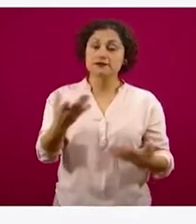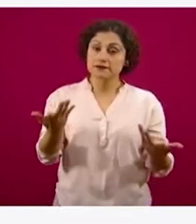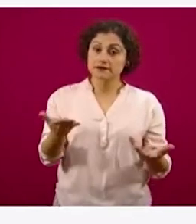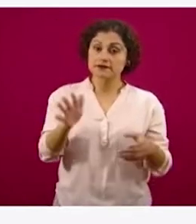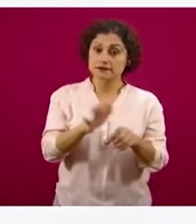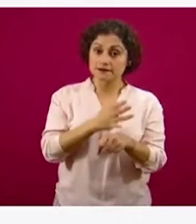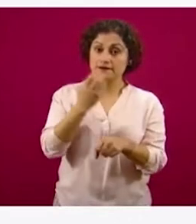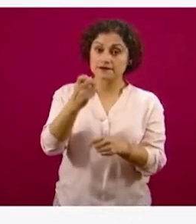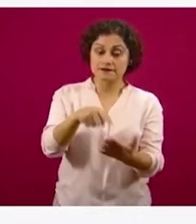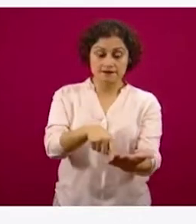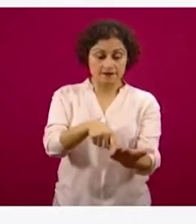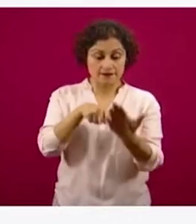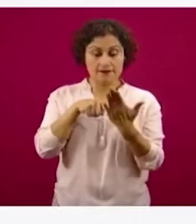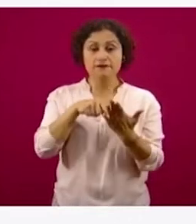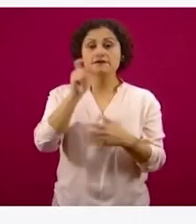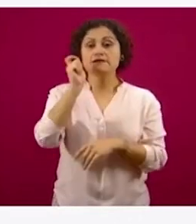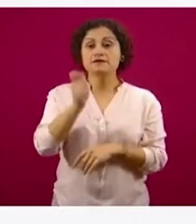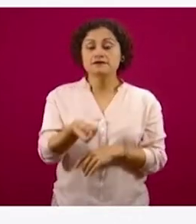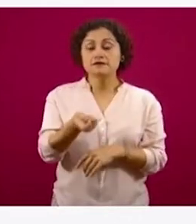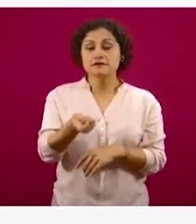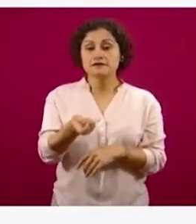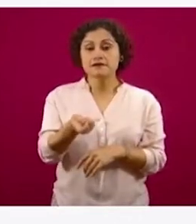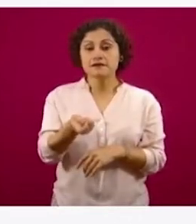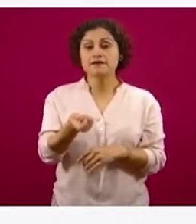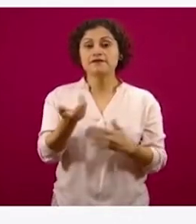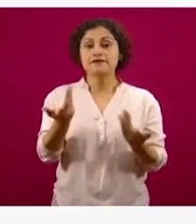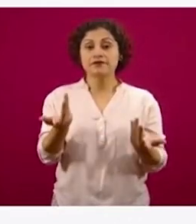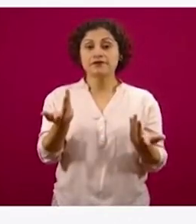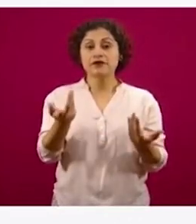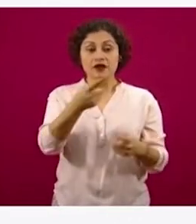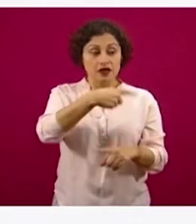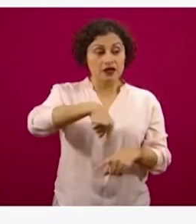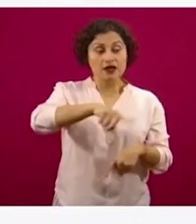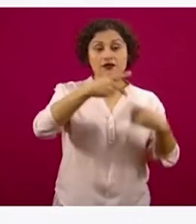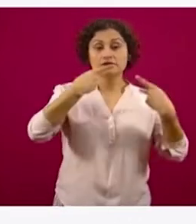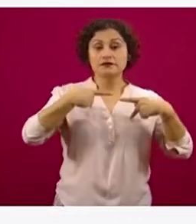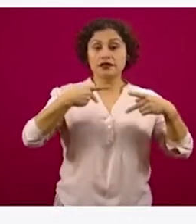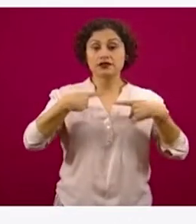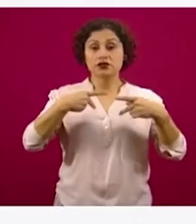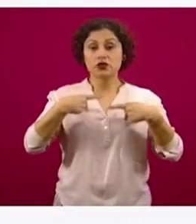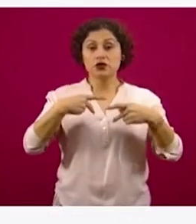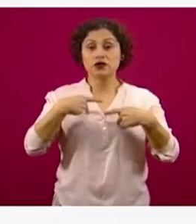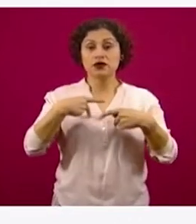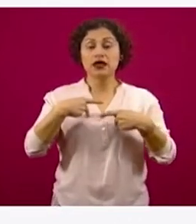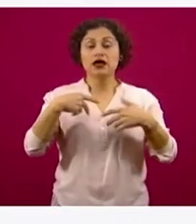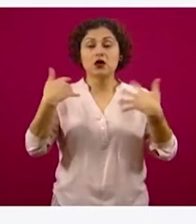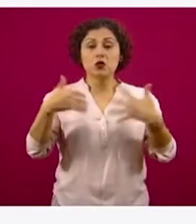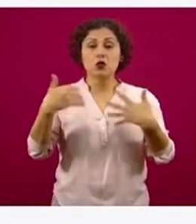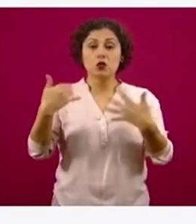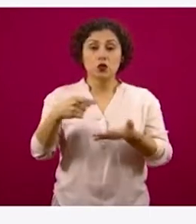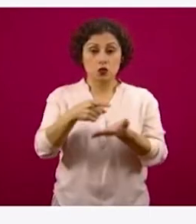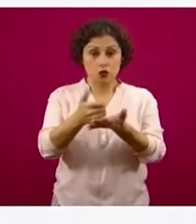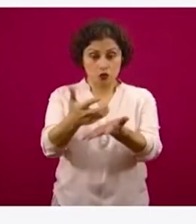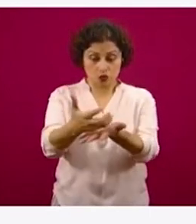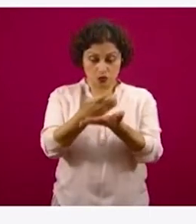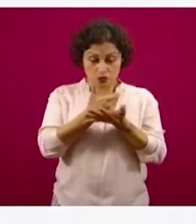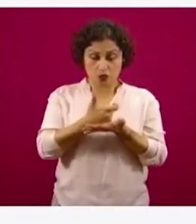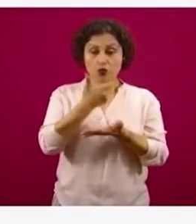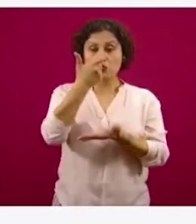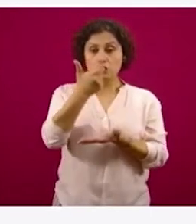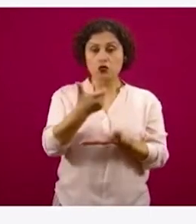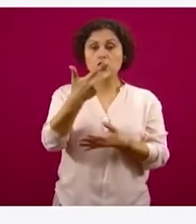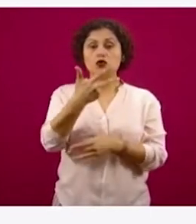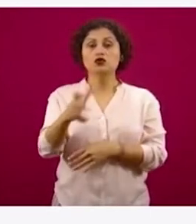reflejando ahora en quiénes van a ser los beneficiarios de esos 830 mil registros,